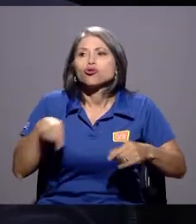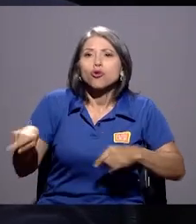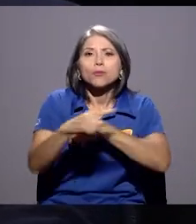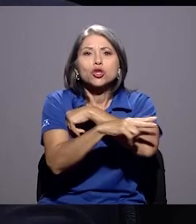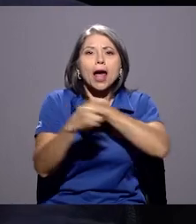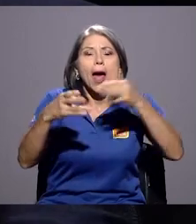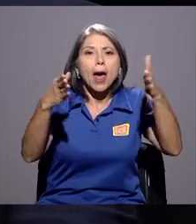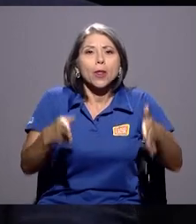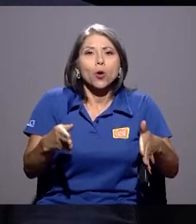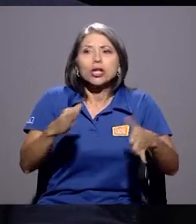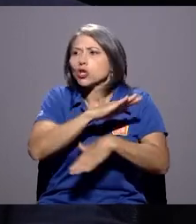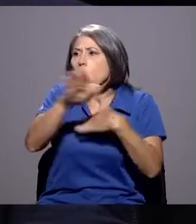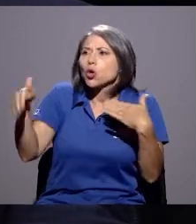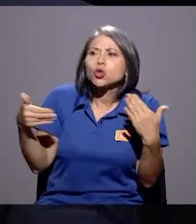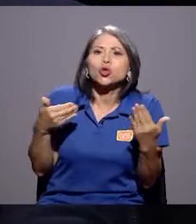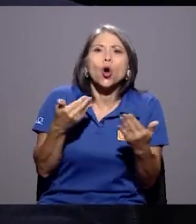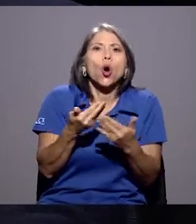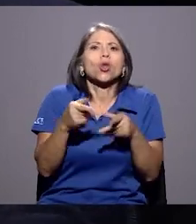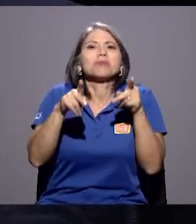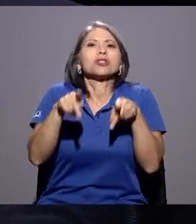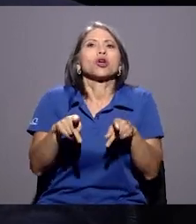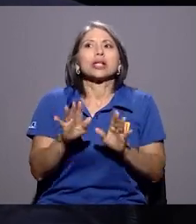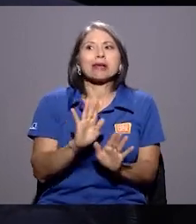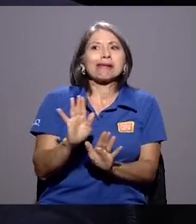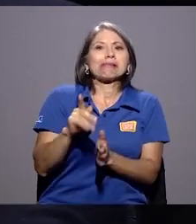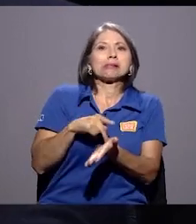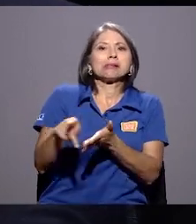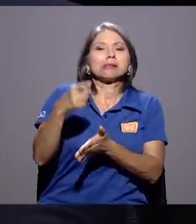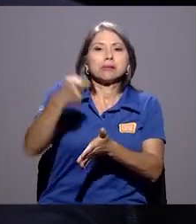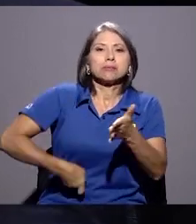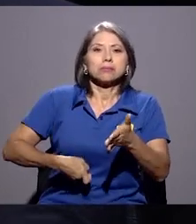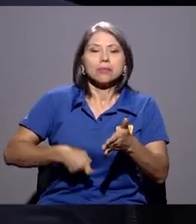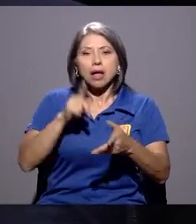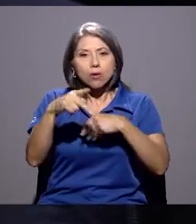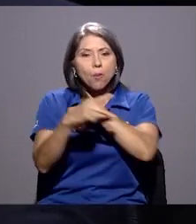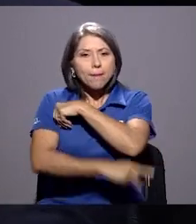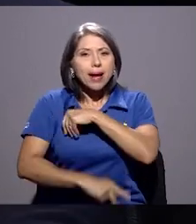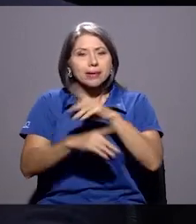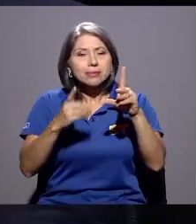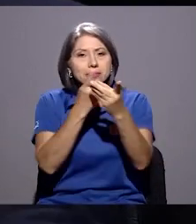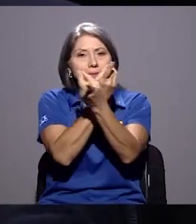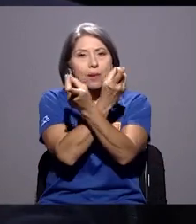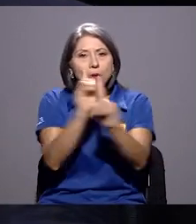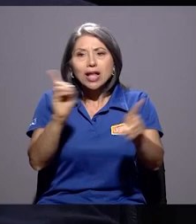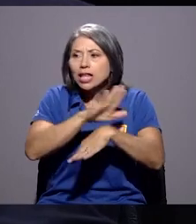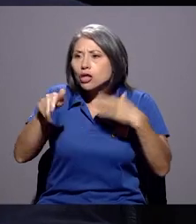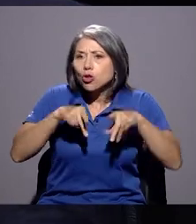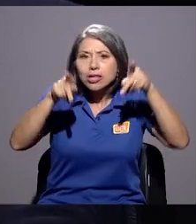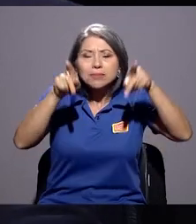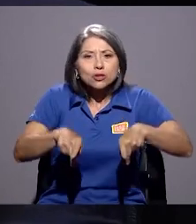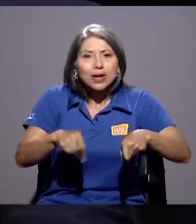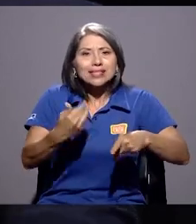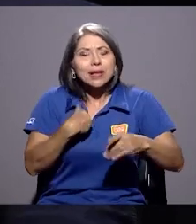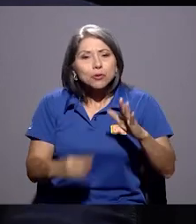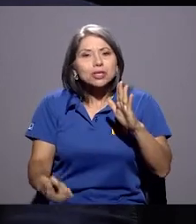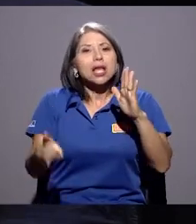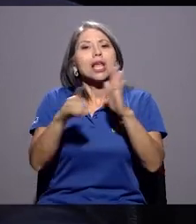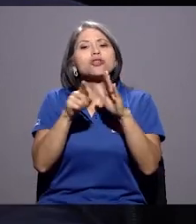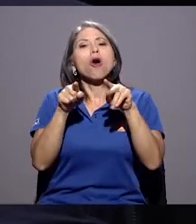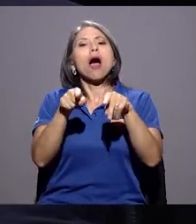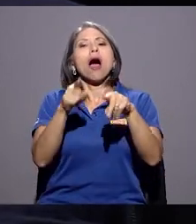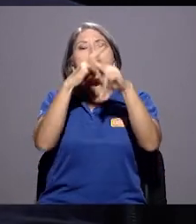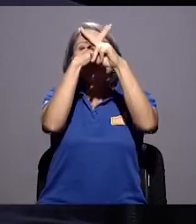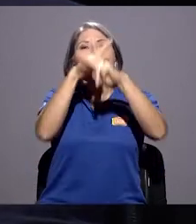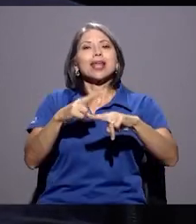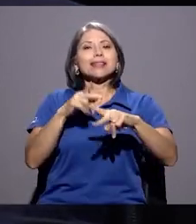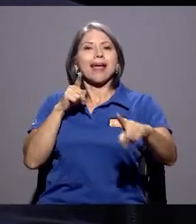o todos somos evasores. En un país democrático todos tenemos derecho a ser considerados inocentes hasta